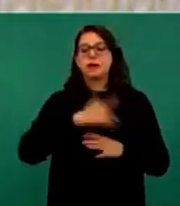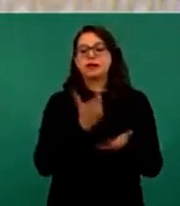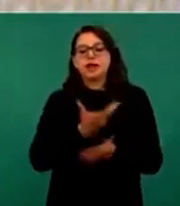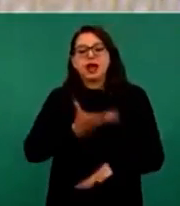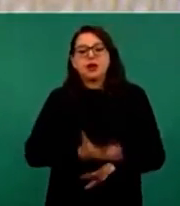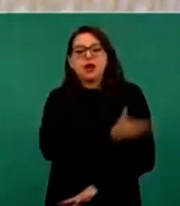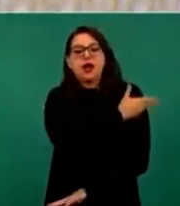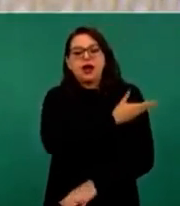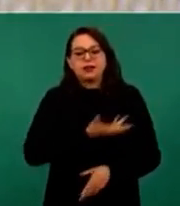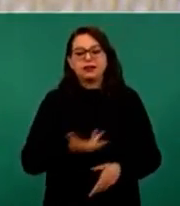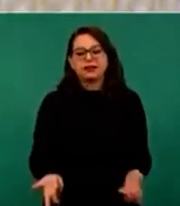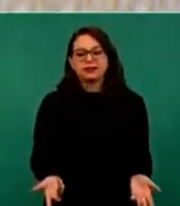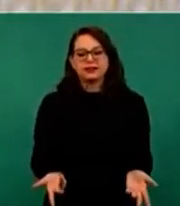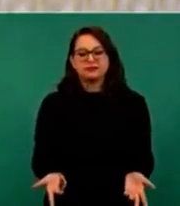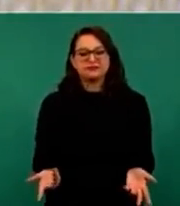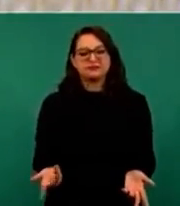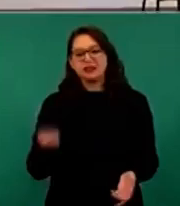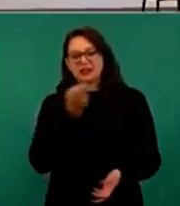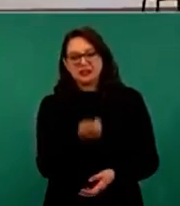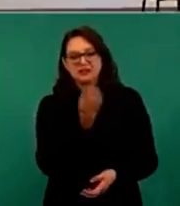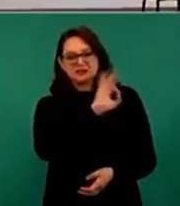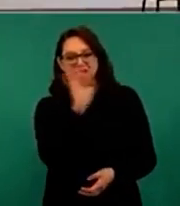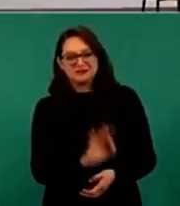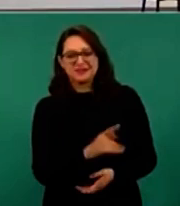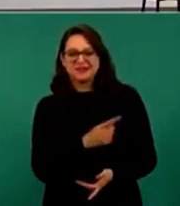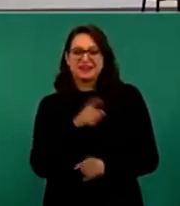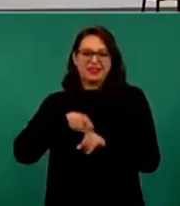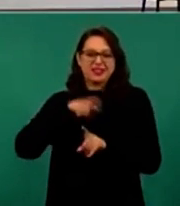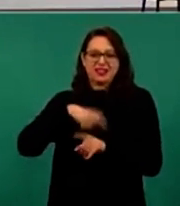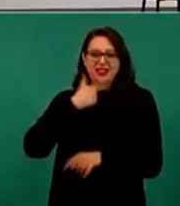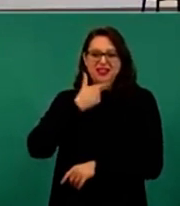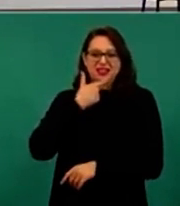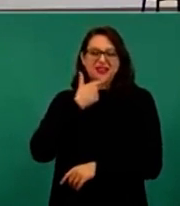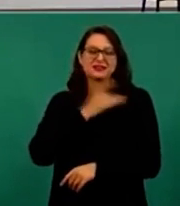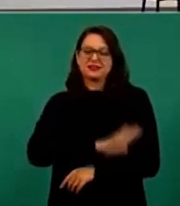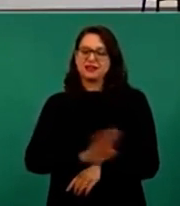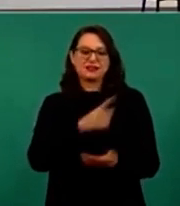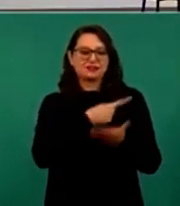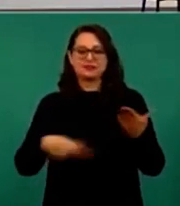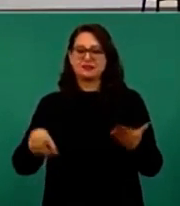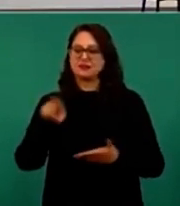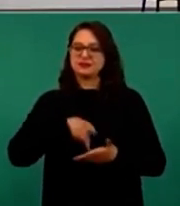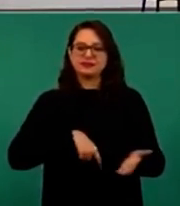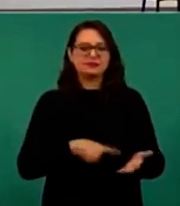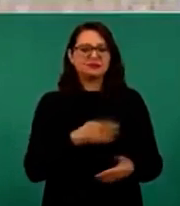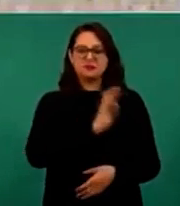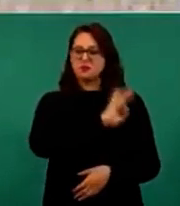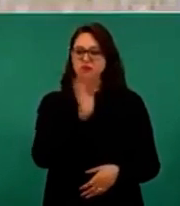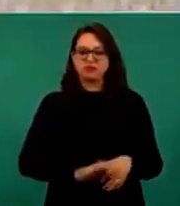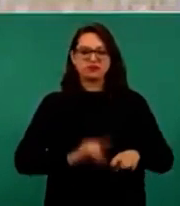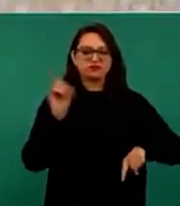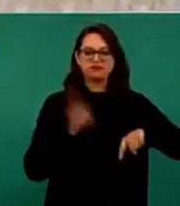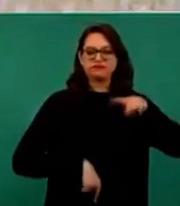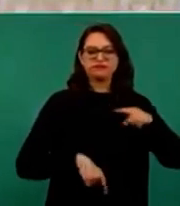antes del Buen Fin. ¿Qué son esos cotorreos? Les suspendimos su promoción.